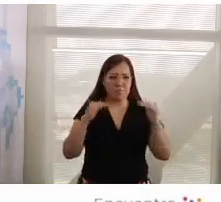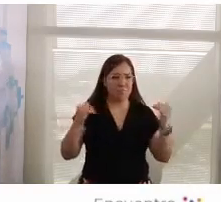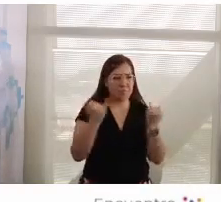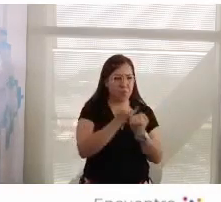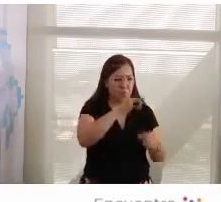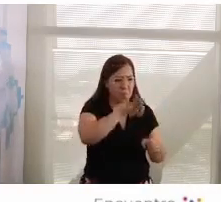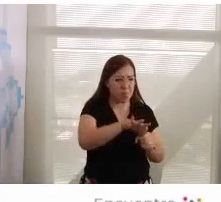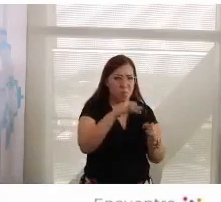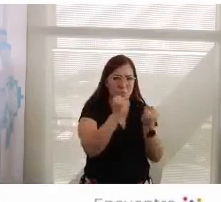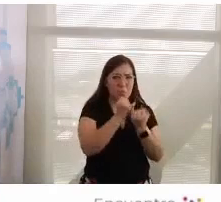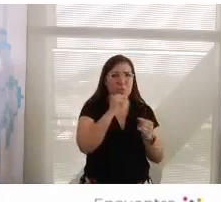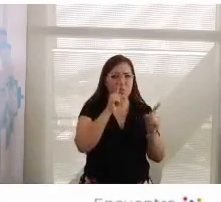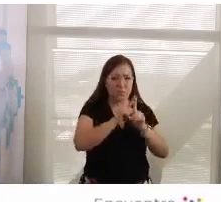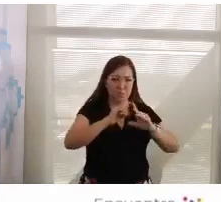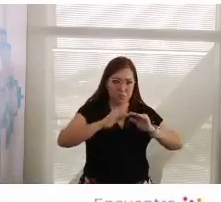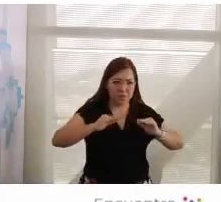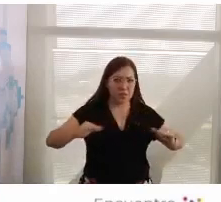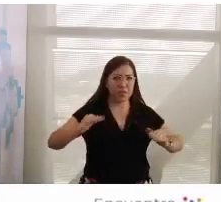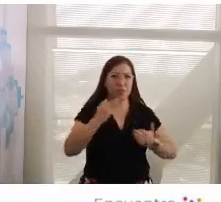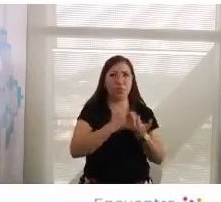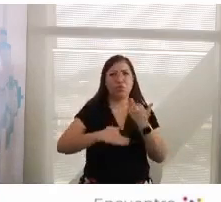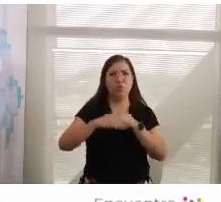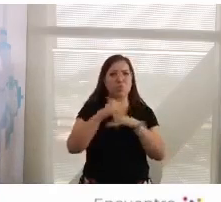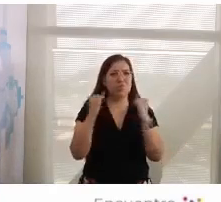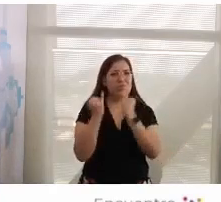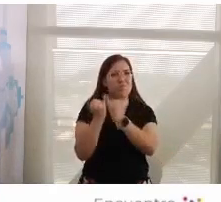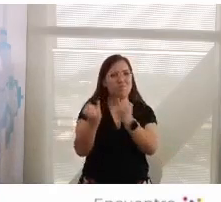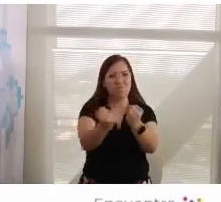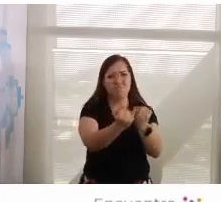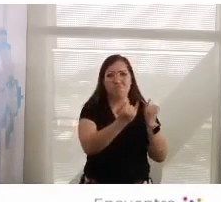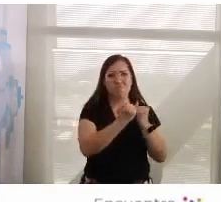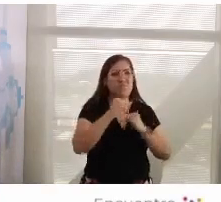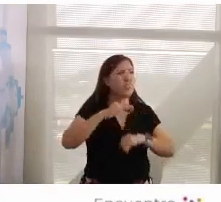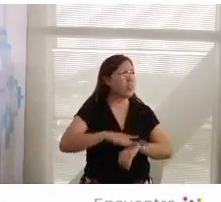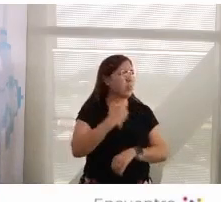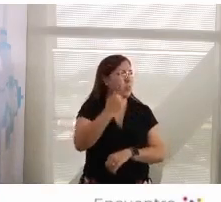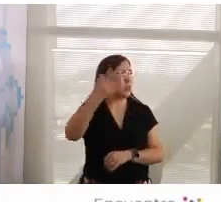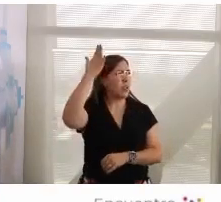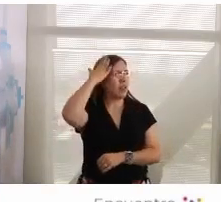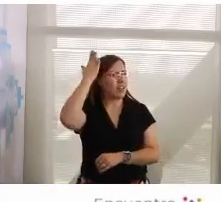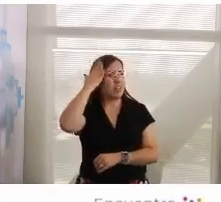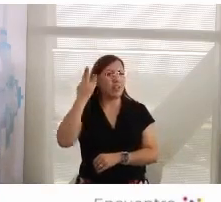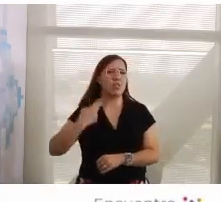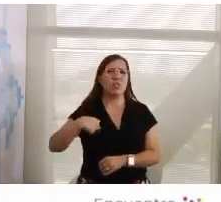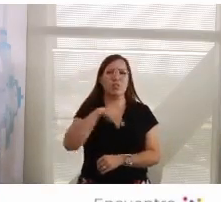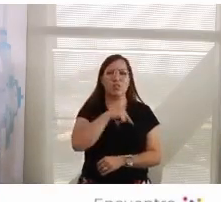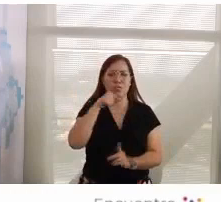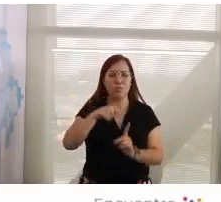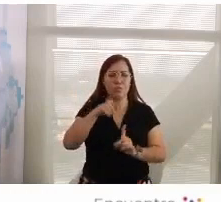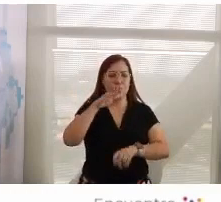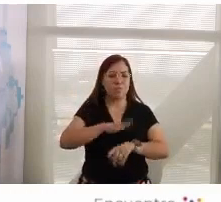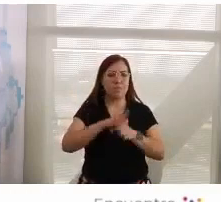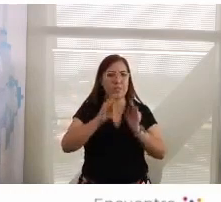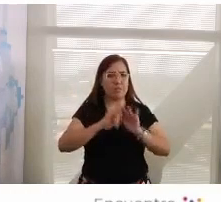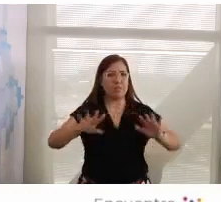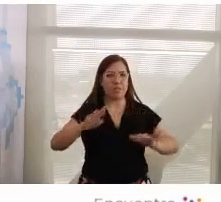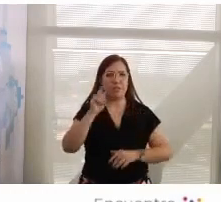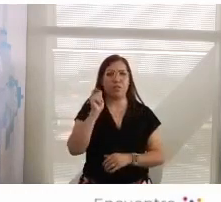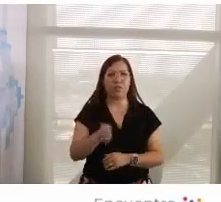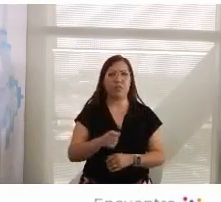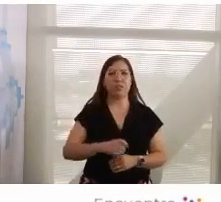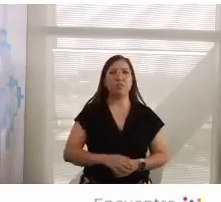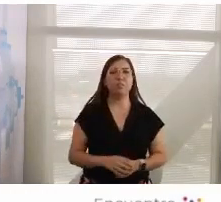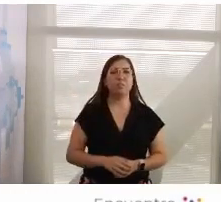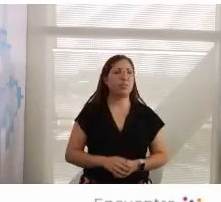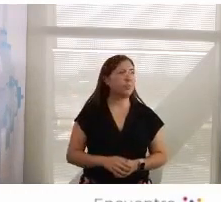derechos humanos. Son fundamentales, porque los liderazgos tienen que tener claro. Y tener claro significa no